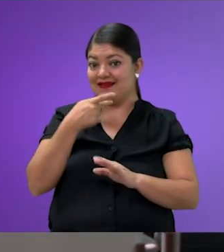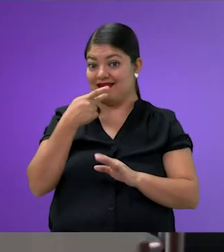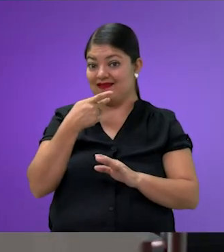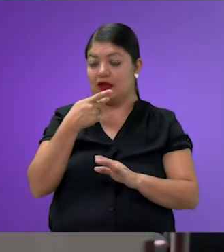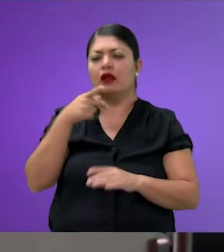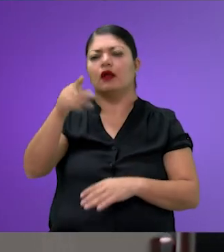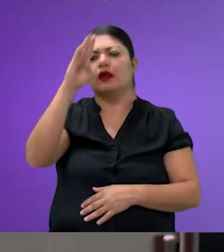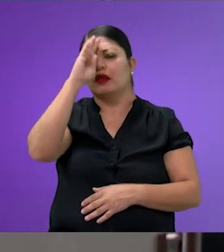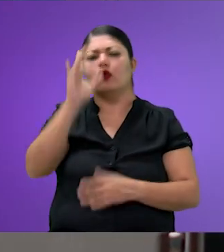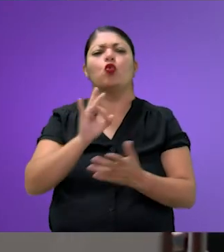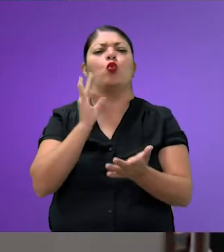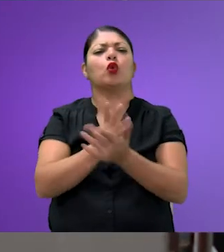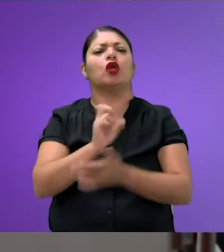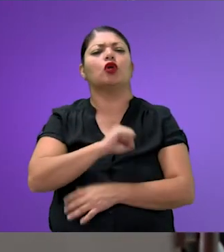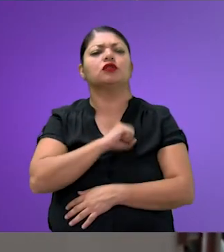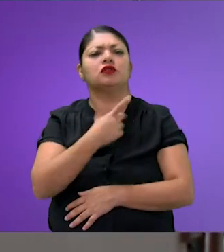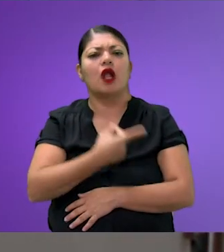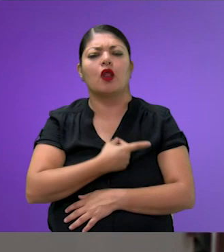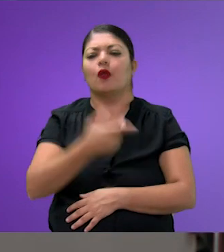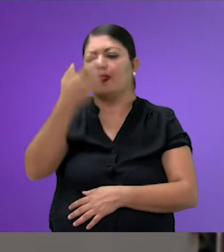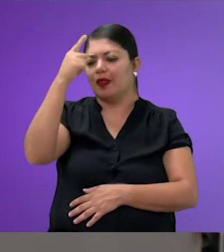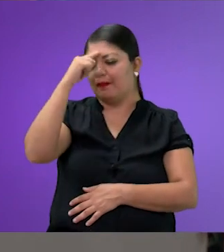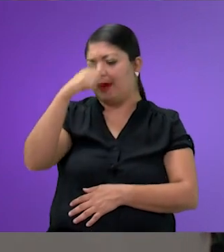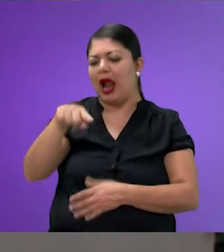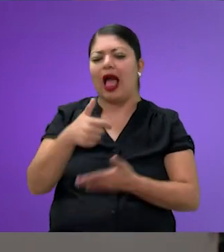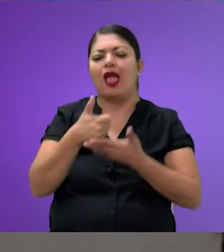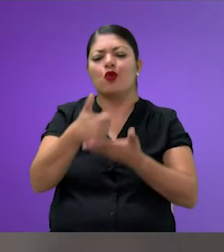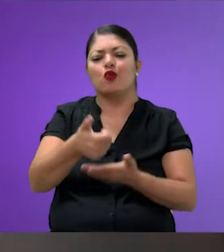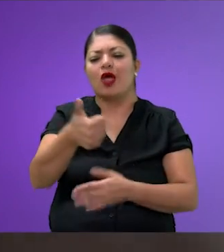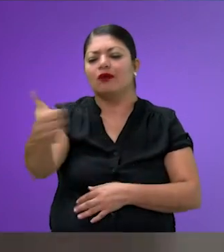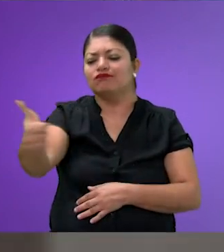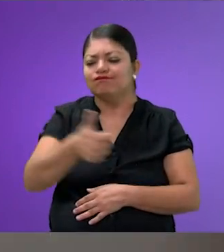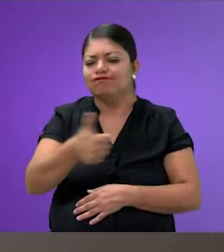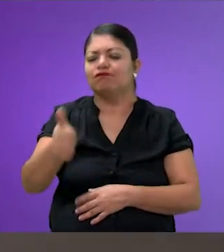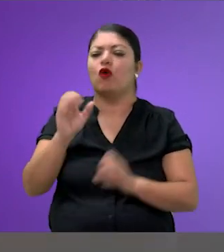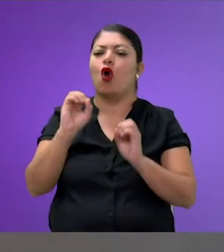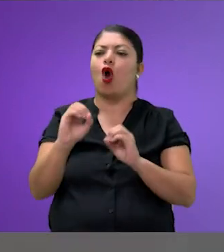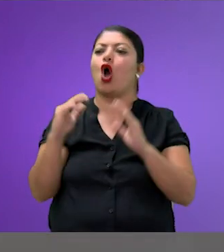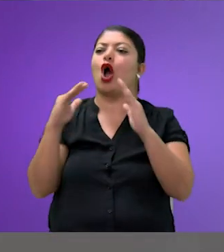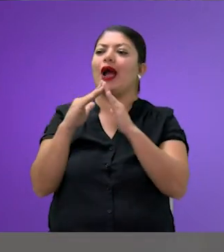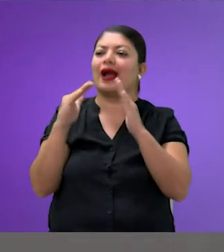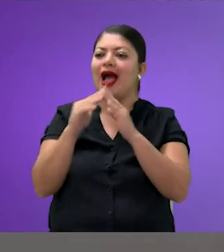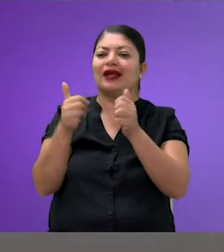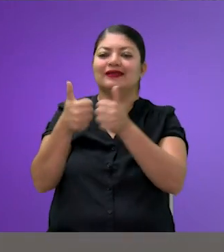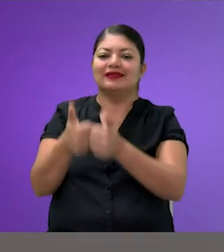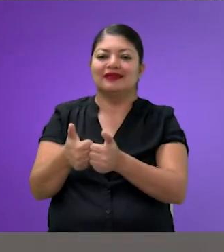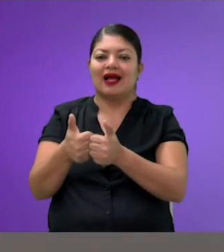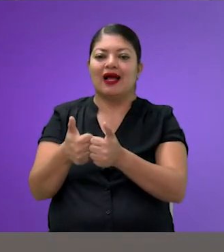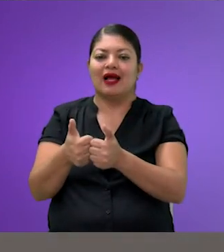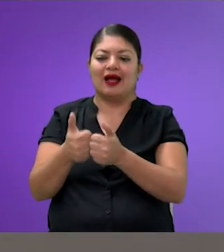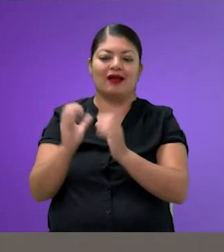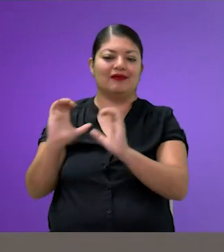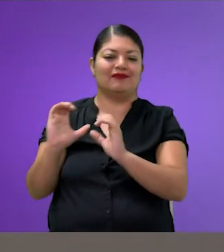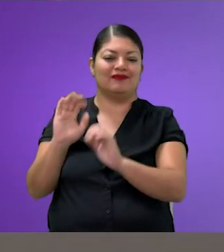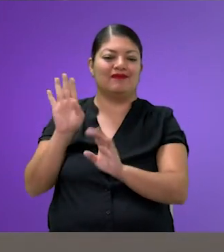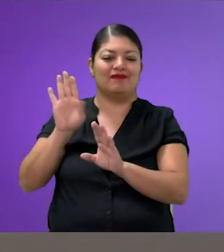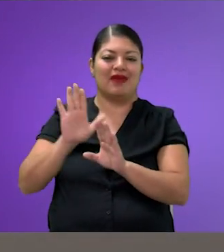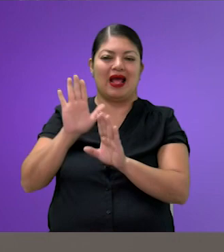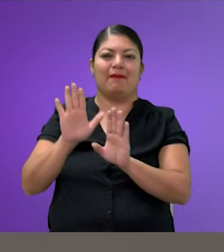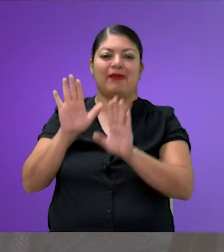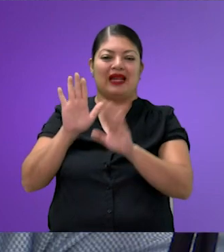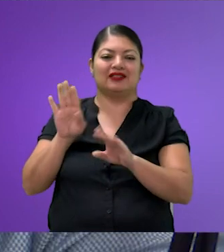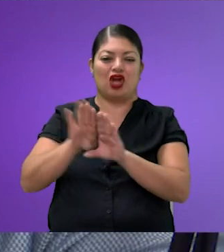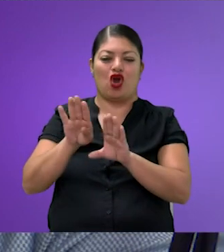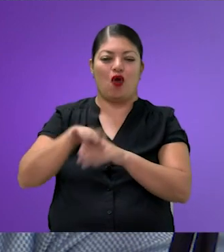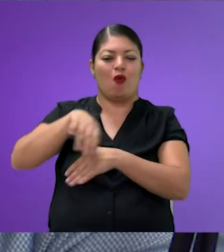tema de salud, facilitar los traslados o generar a lo mejor casas de día, estas especies de guarderías de adultos o algo